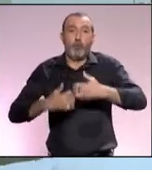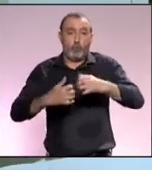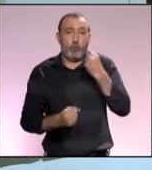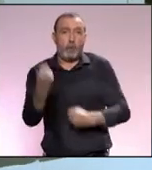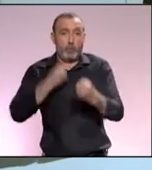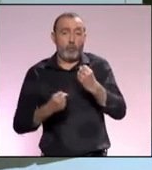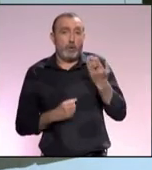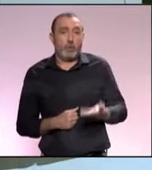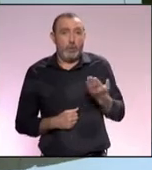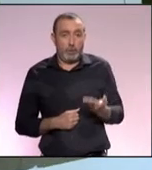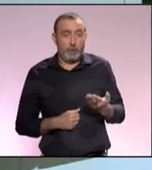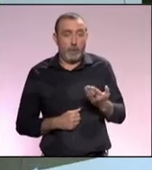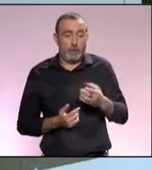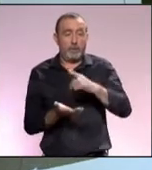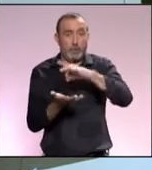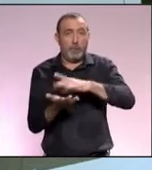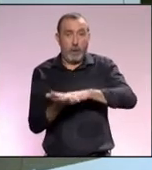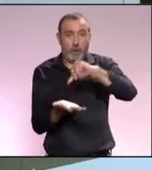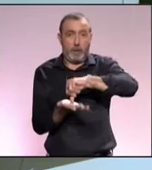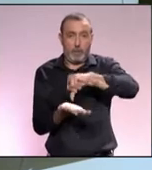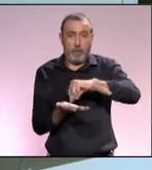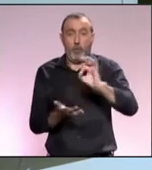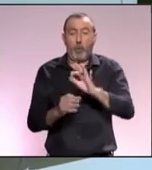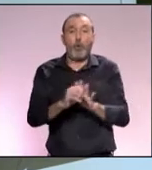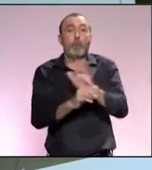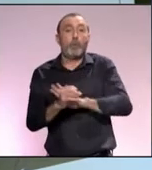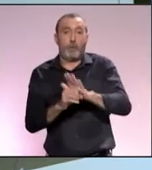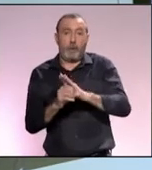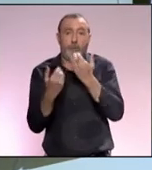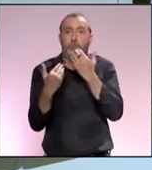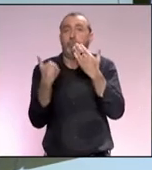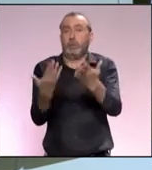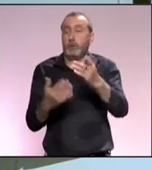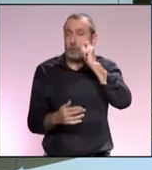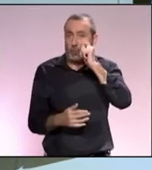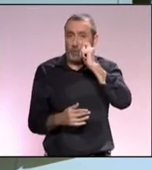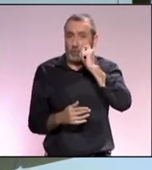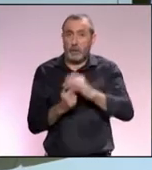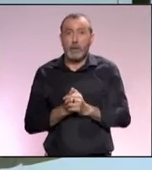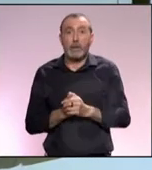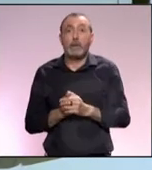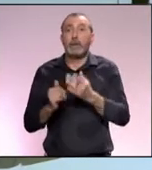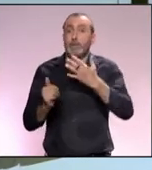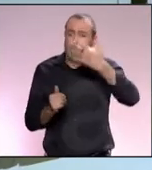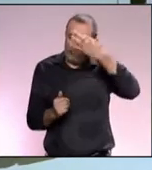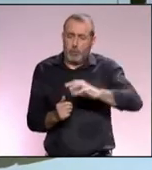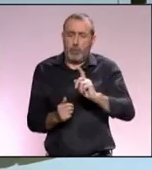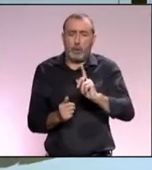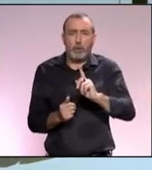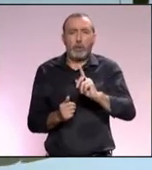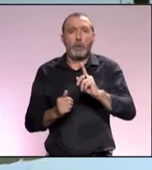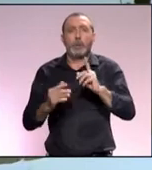que tenemos en nuestra ciudad o en nuestra provincia tan importantes como es el turismo. Es decir, no creo que sea